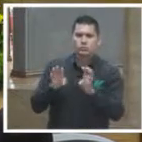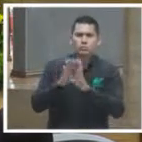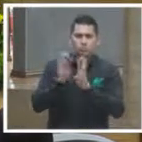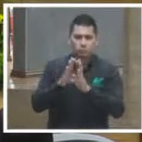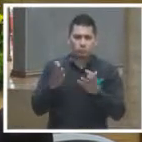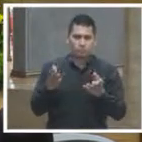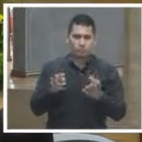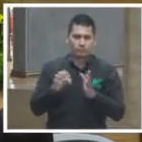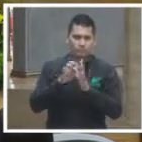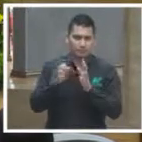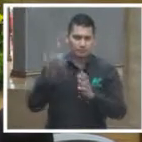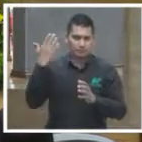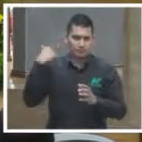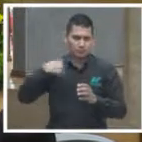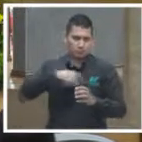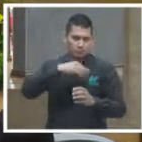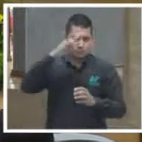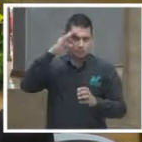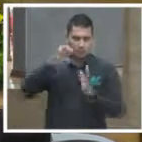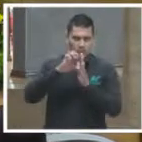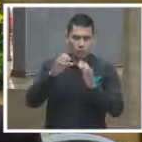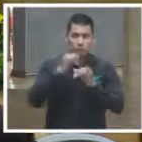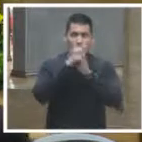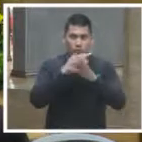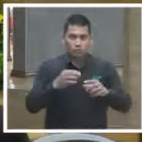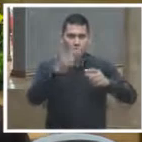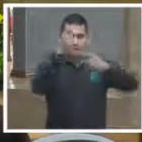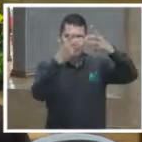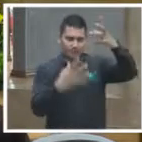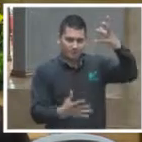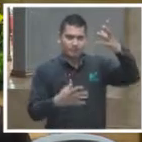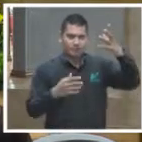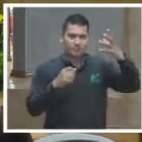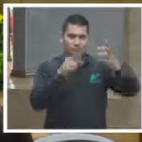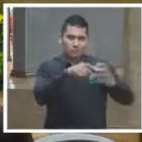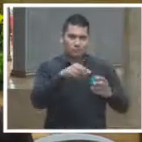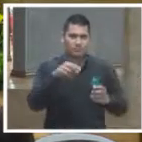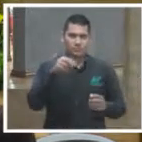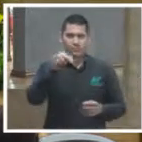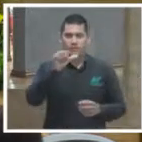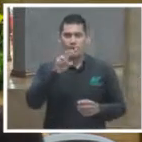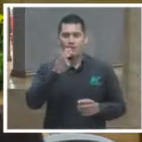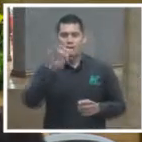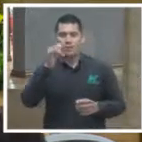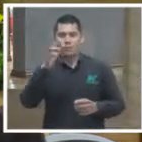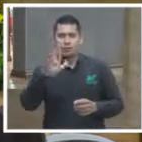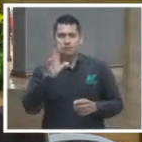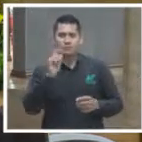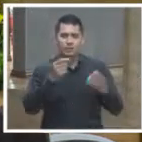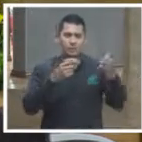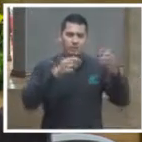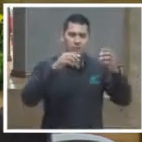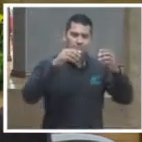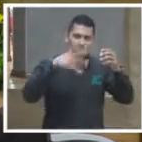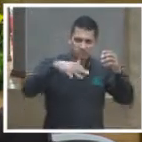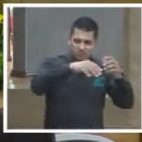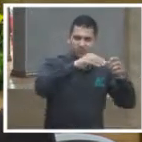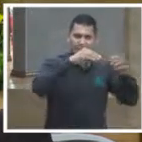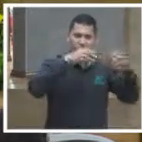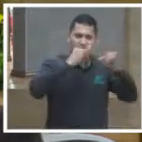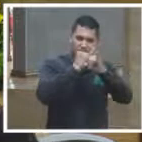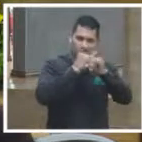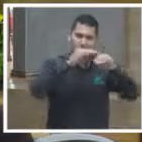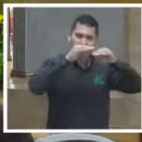se colgaba y alguien tenía que navegarla y pues se llaman web browsers navegadores la era digamos de las tecnologías de redes sociales